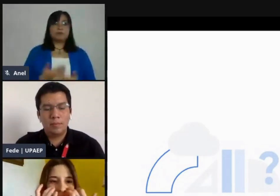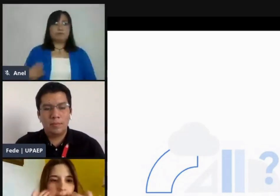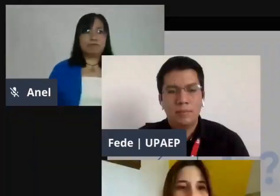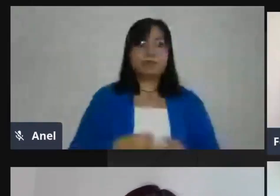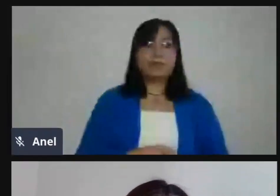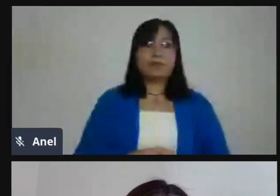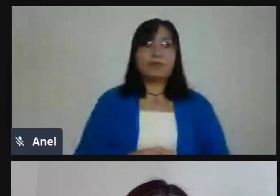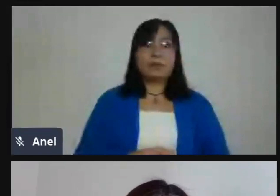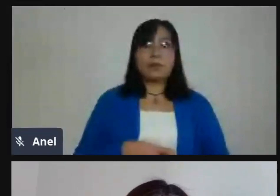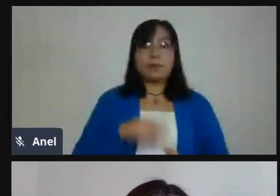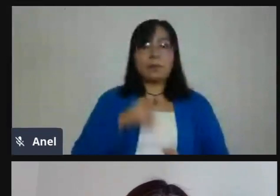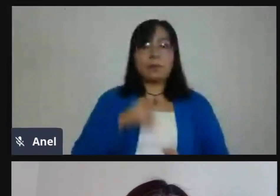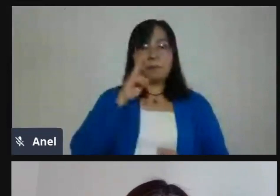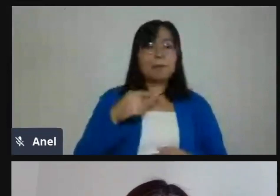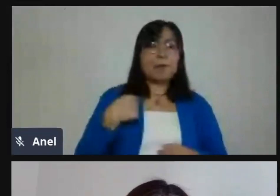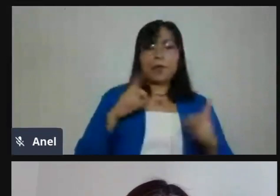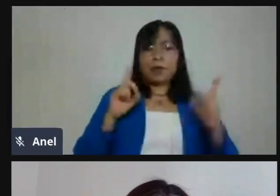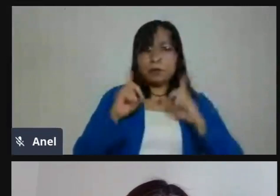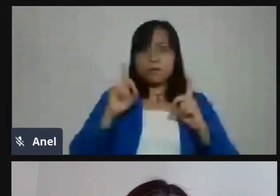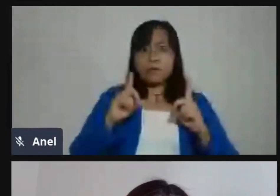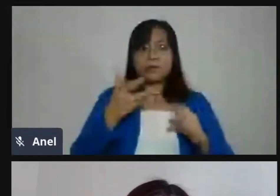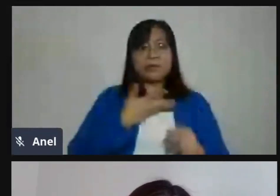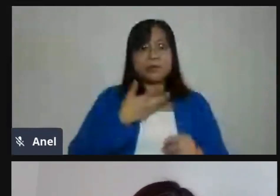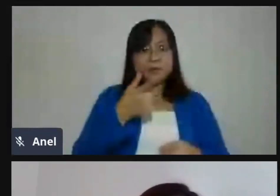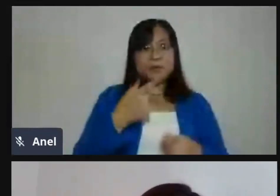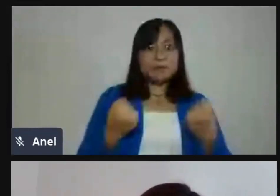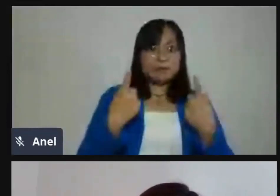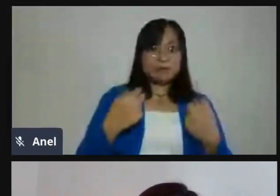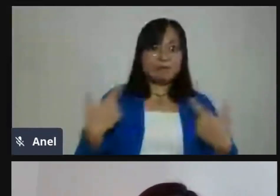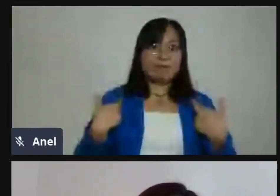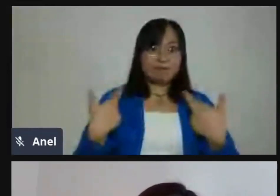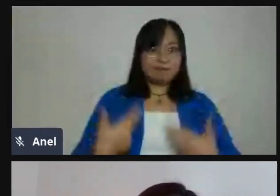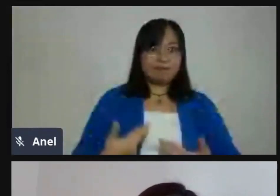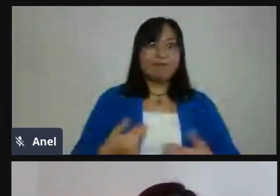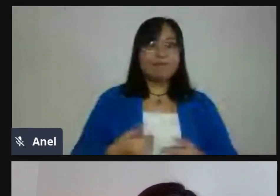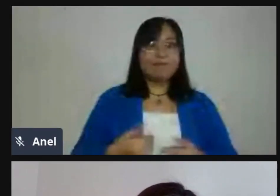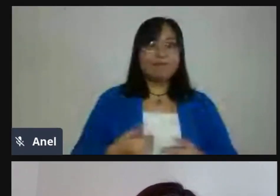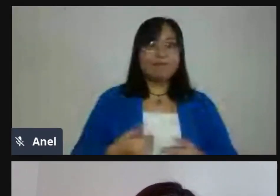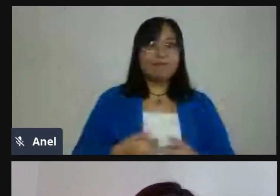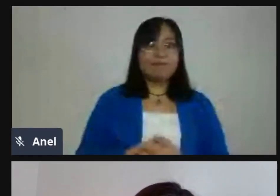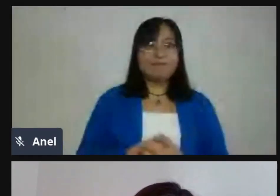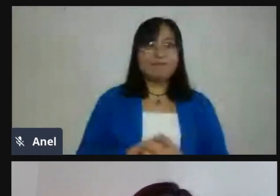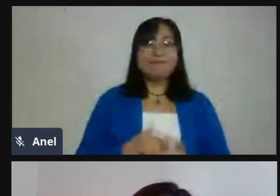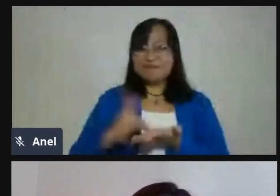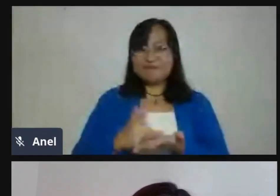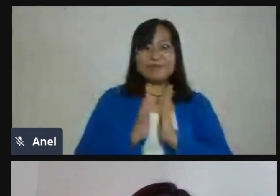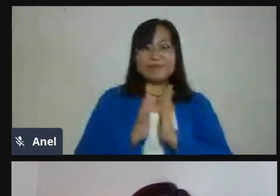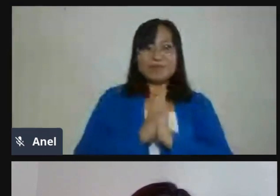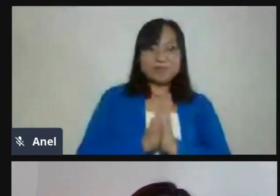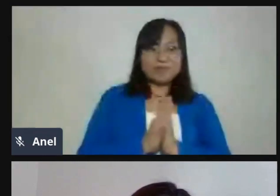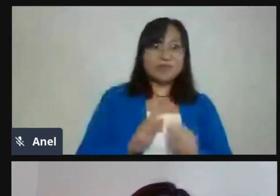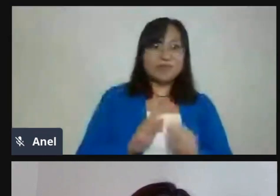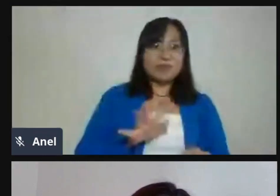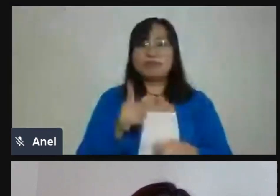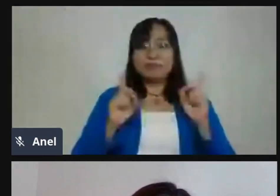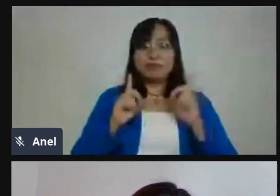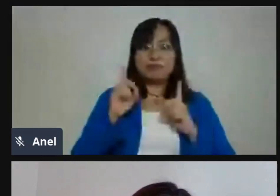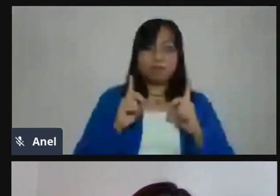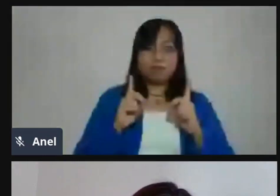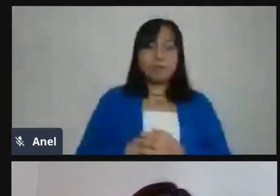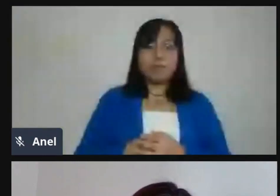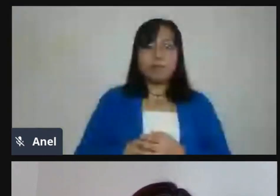profesores. Por favor, ayúdenos. Una de las inquietudes que tienen los maestros es cómo